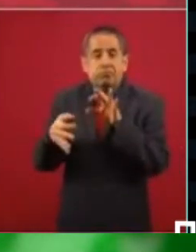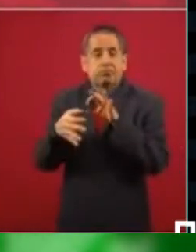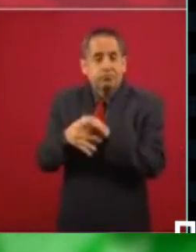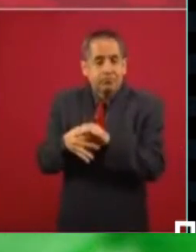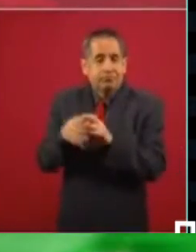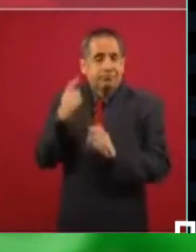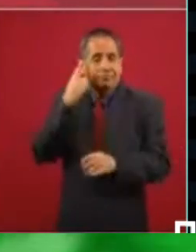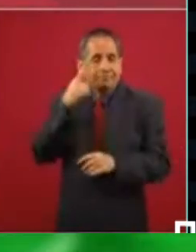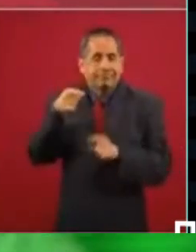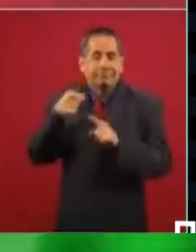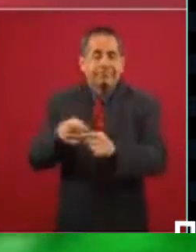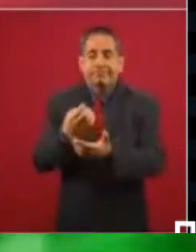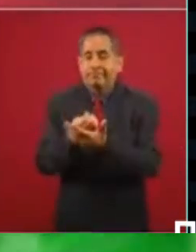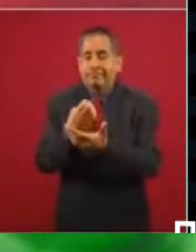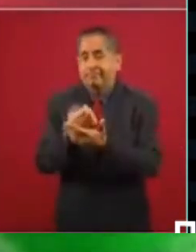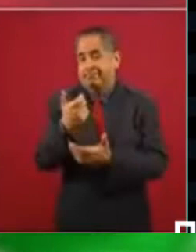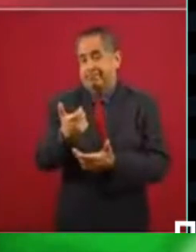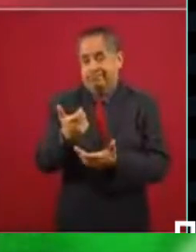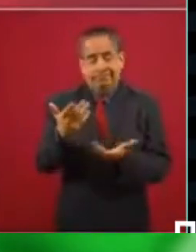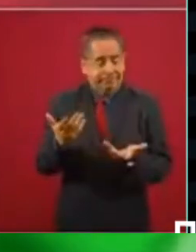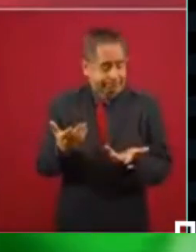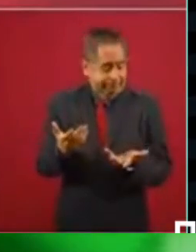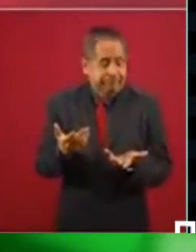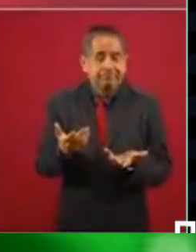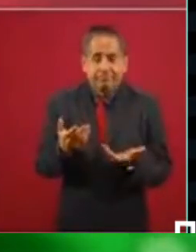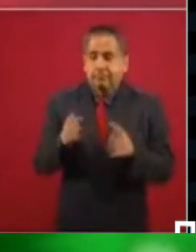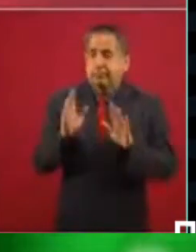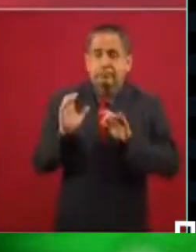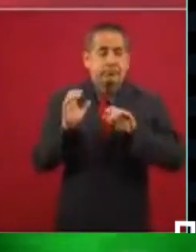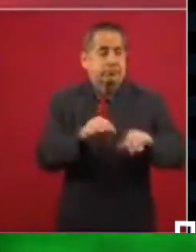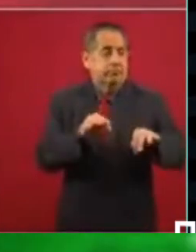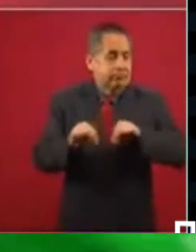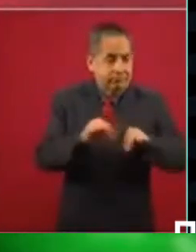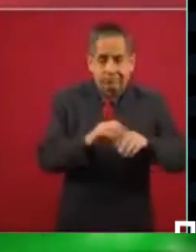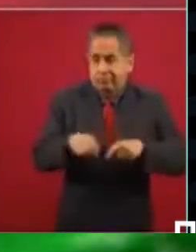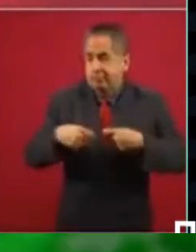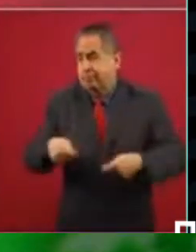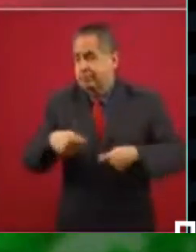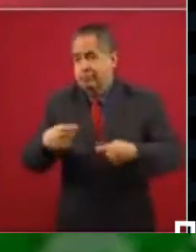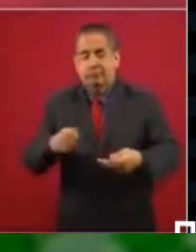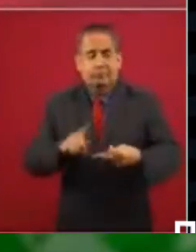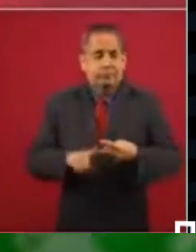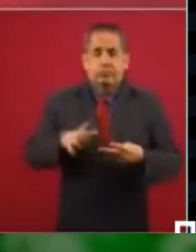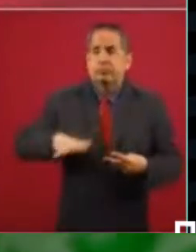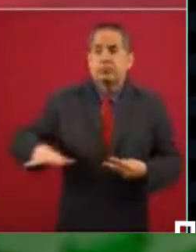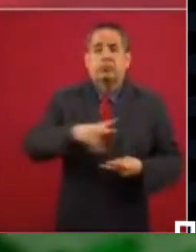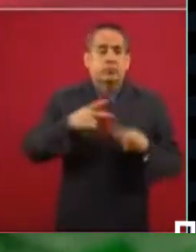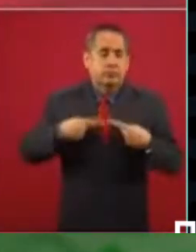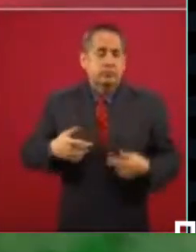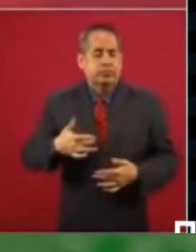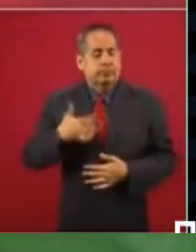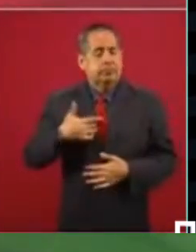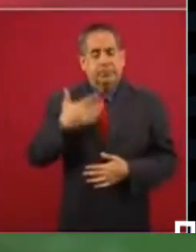la economía, tiene que ver con los empleos, tiene que ver con el bienestar,